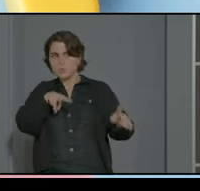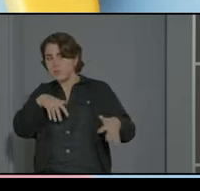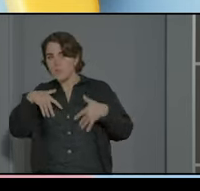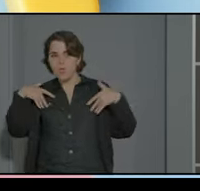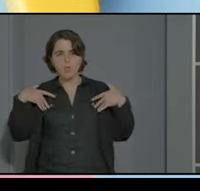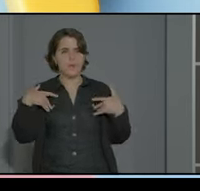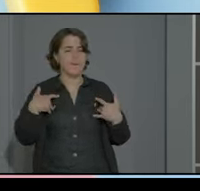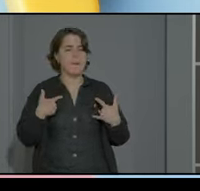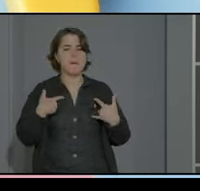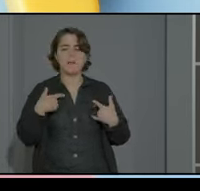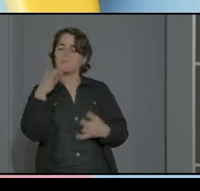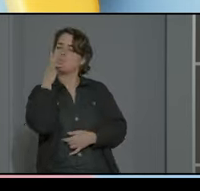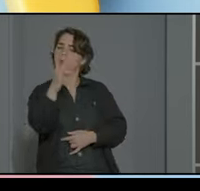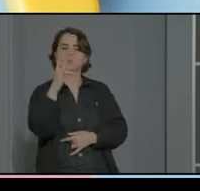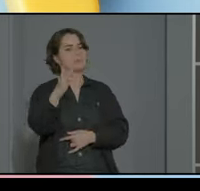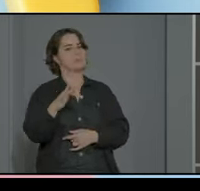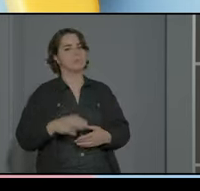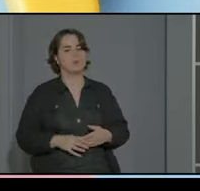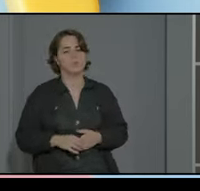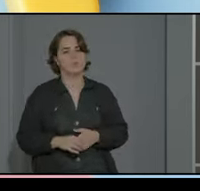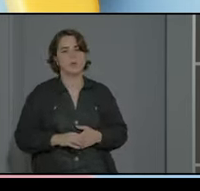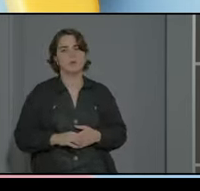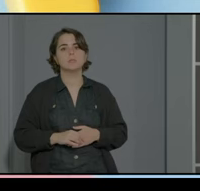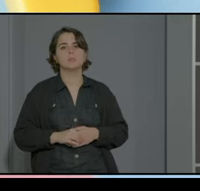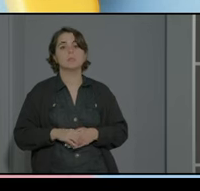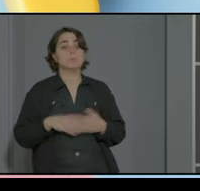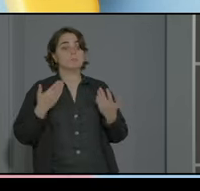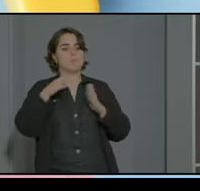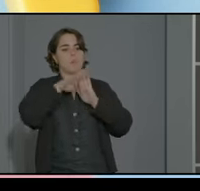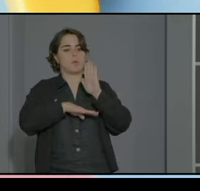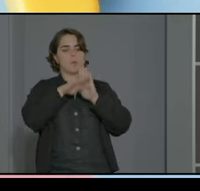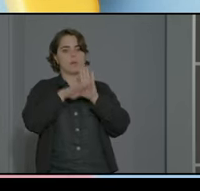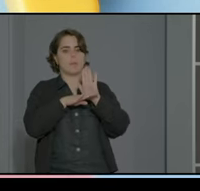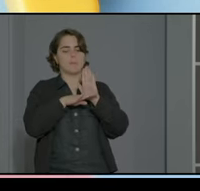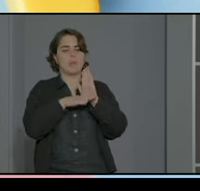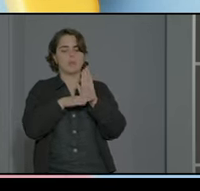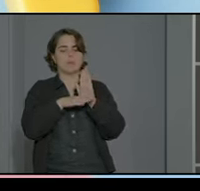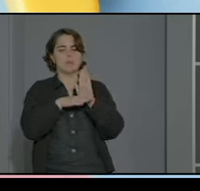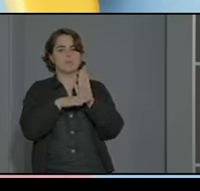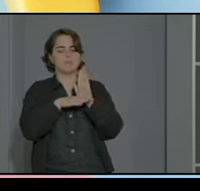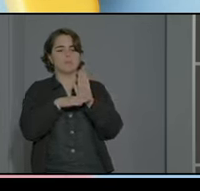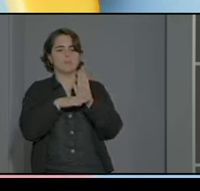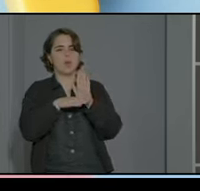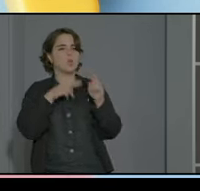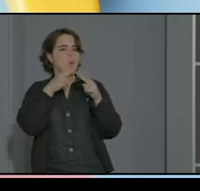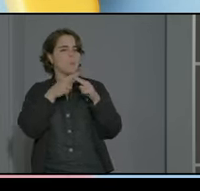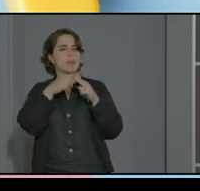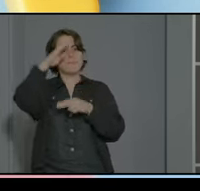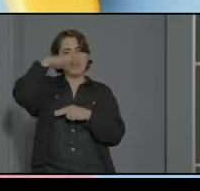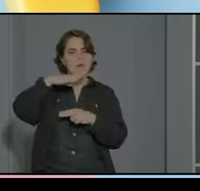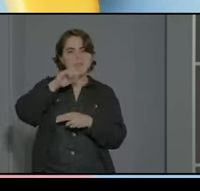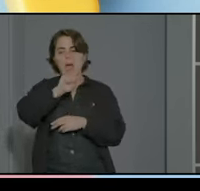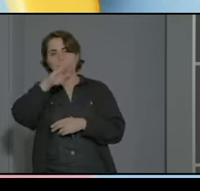muy positivo este programa se llama padre a padre pero claro con esto del